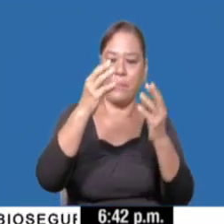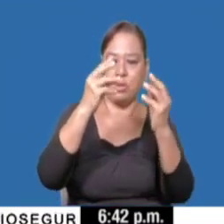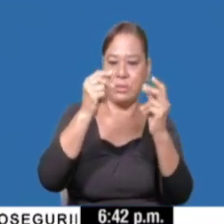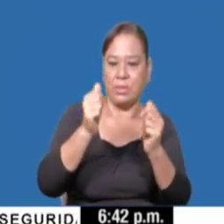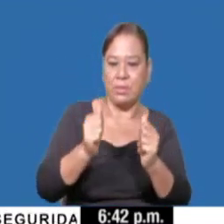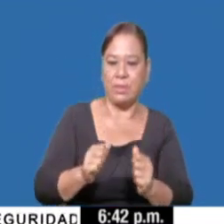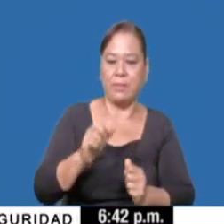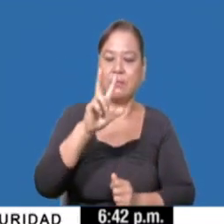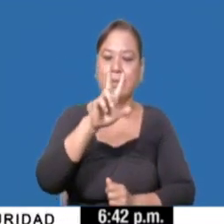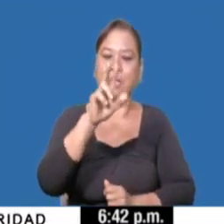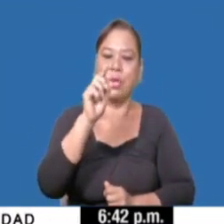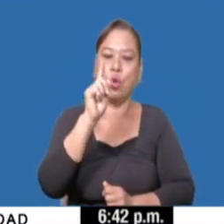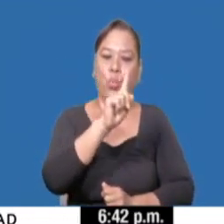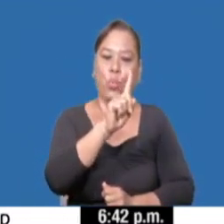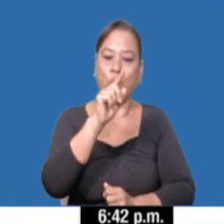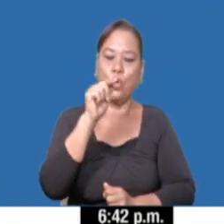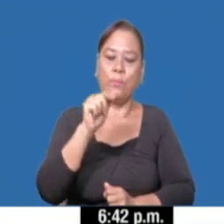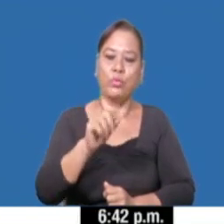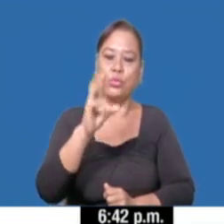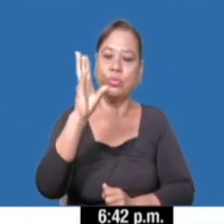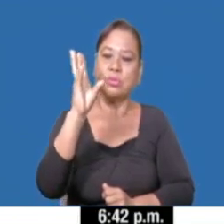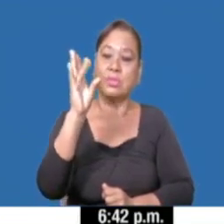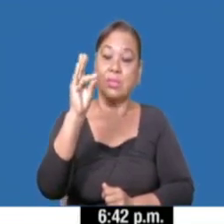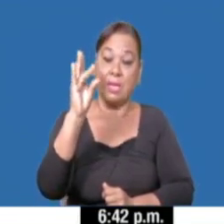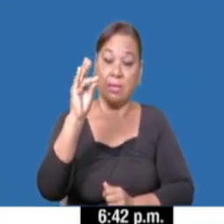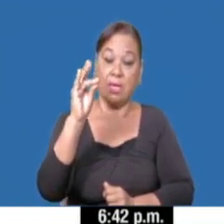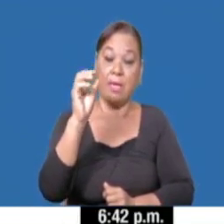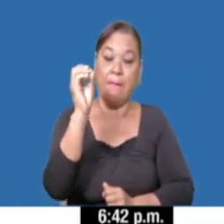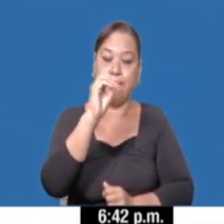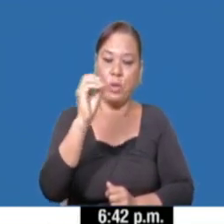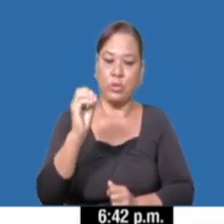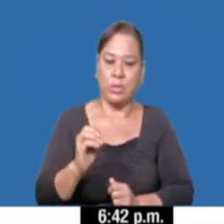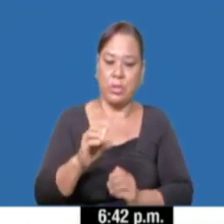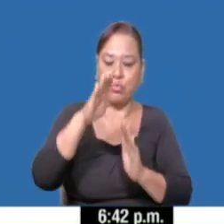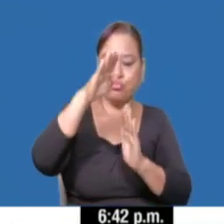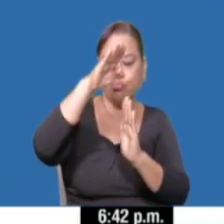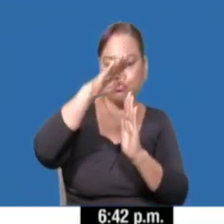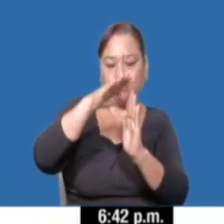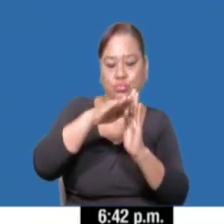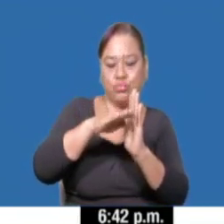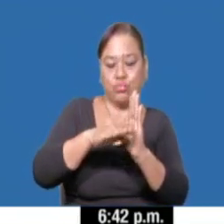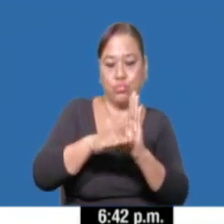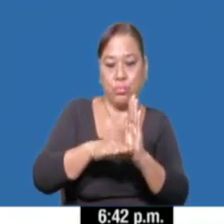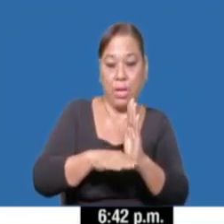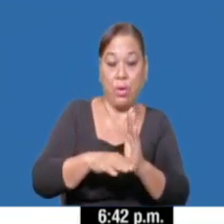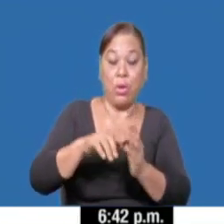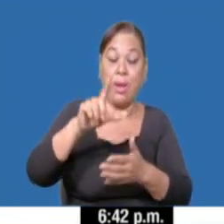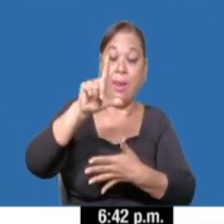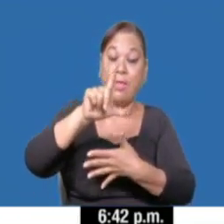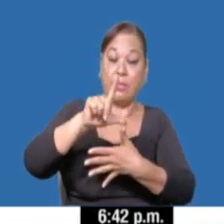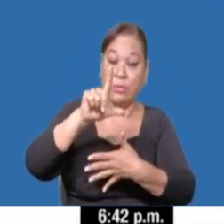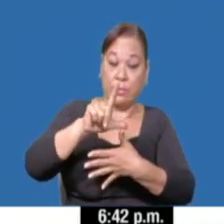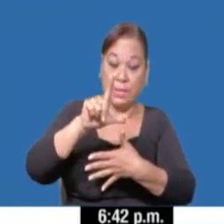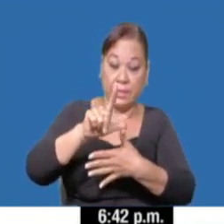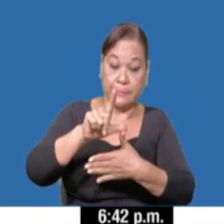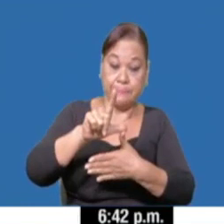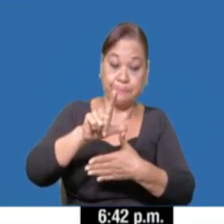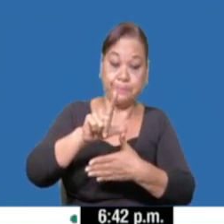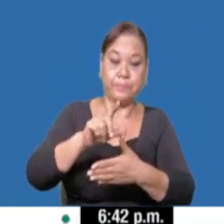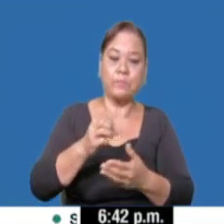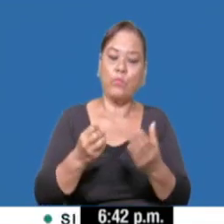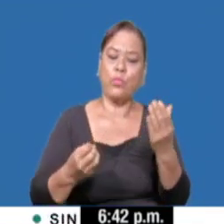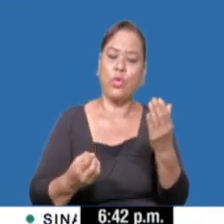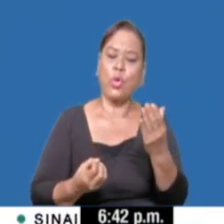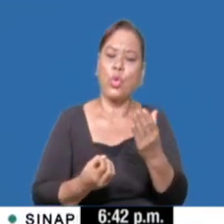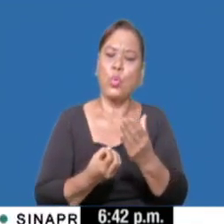letalidad de 1.7%, uno de los más bajos de Latinoamérica. El total de nuevos